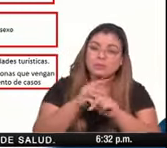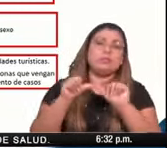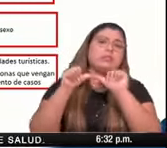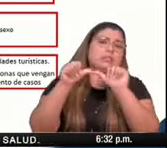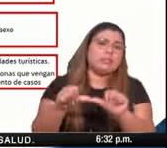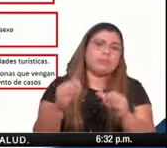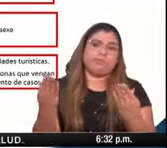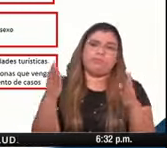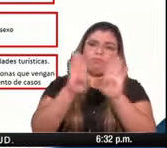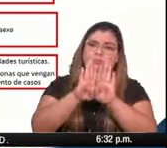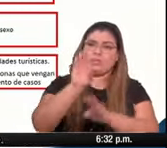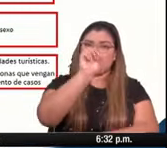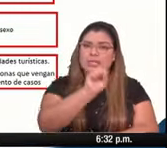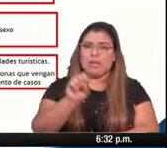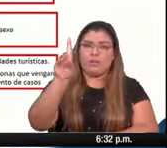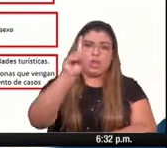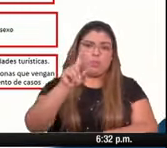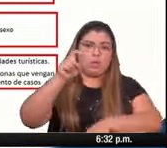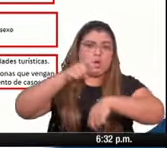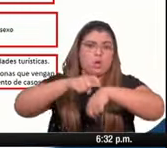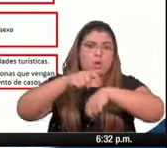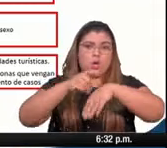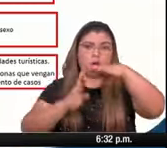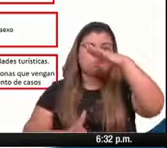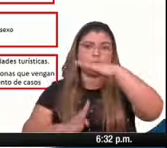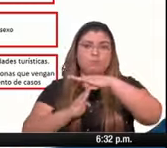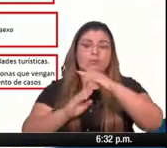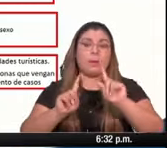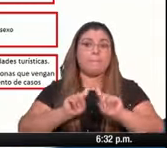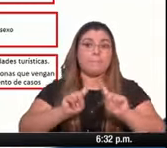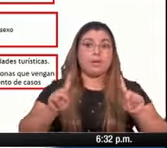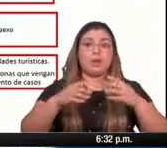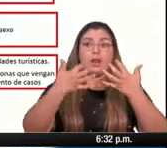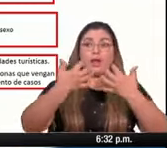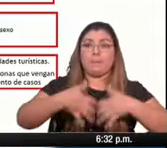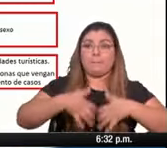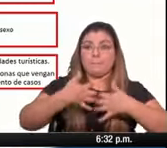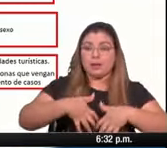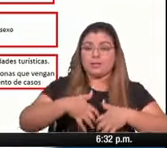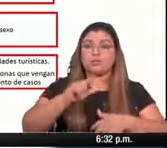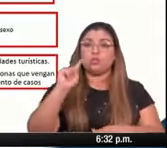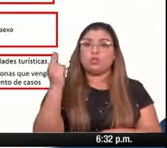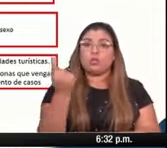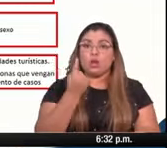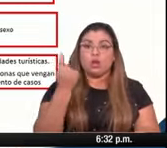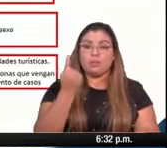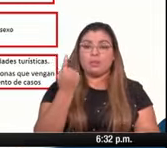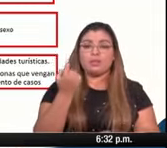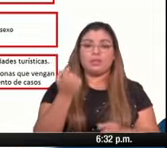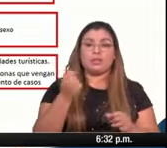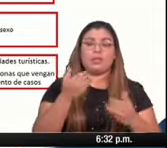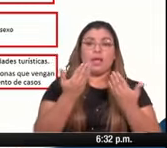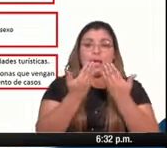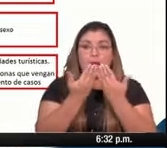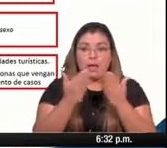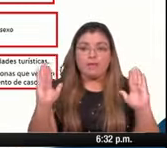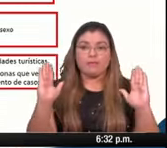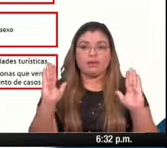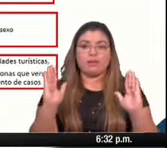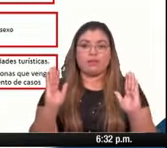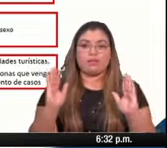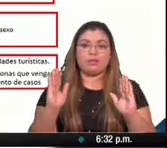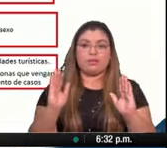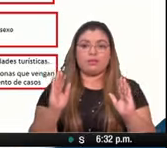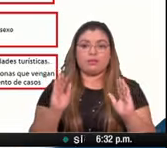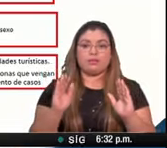domingo el toque de queda pero las empresas solamente tendrán apertura